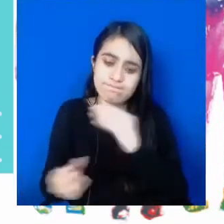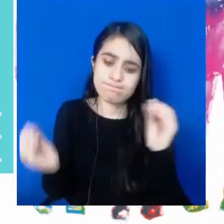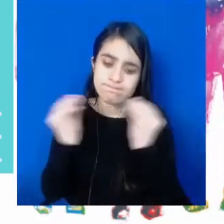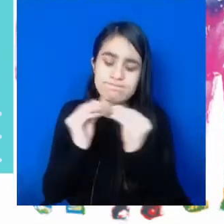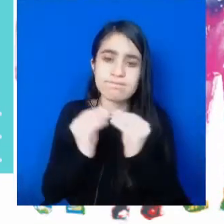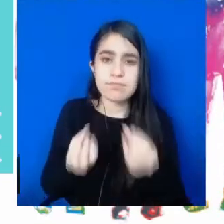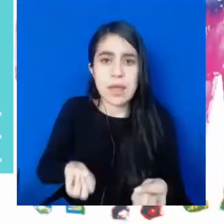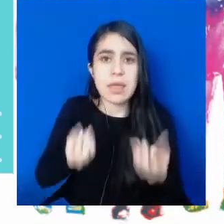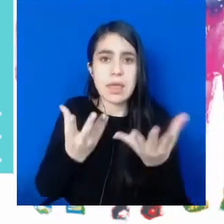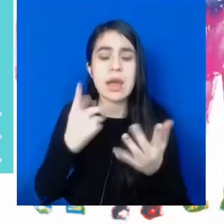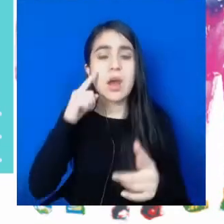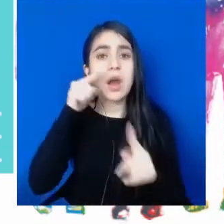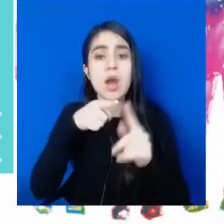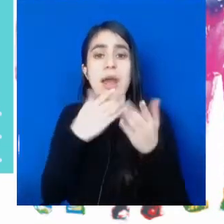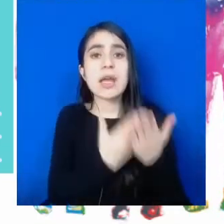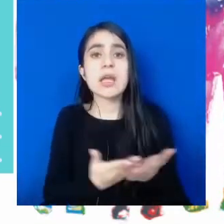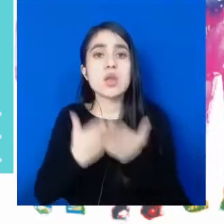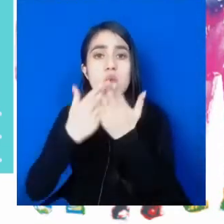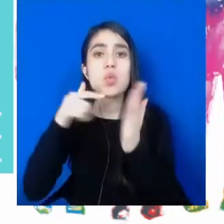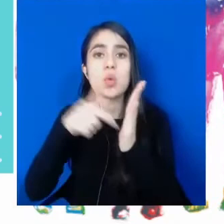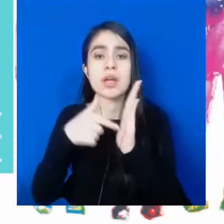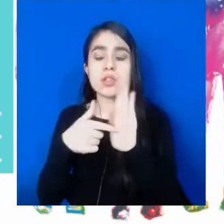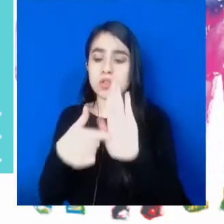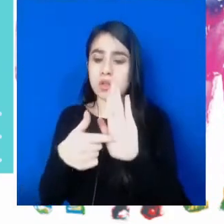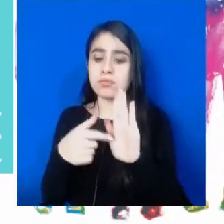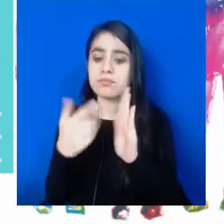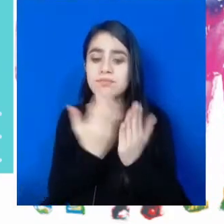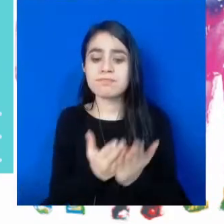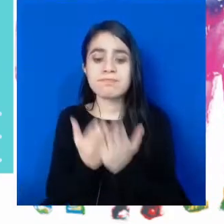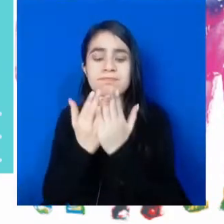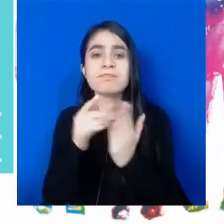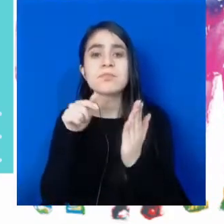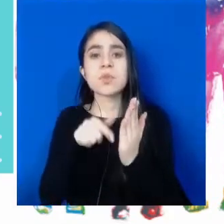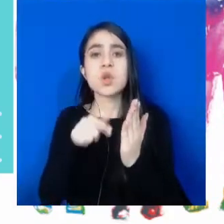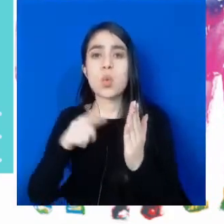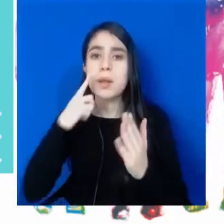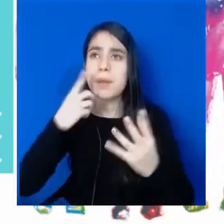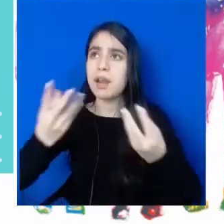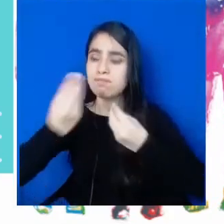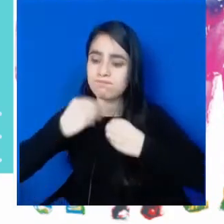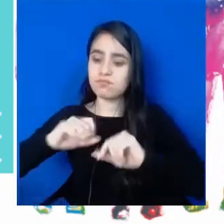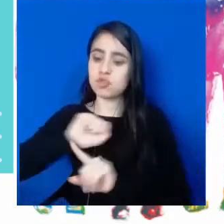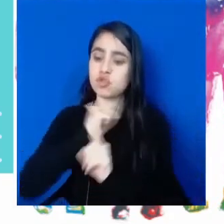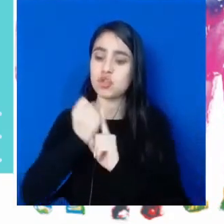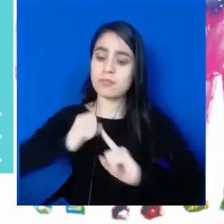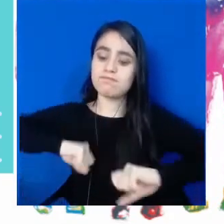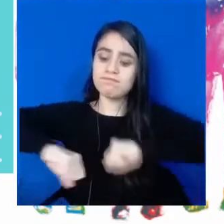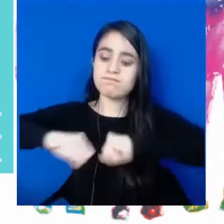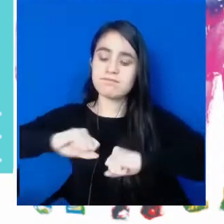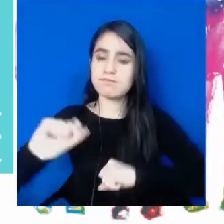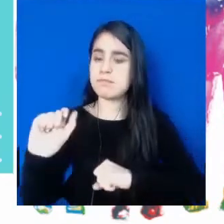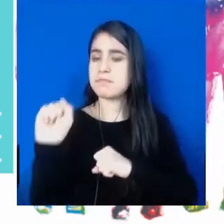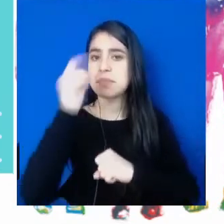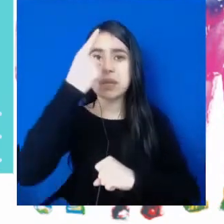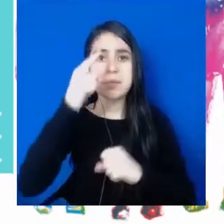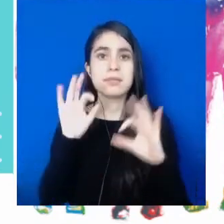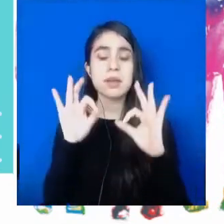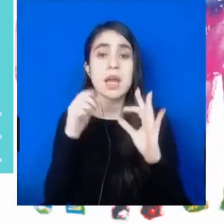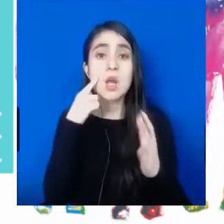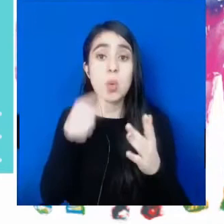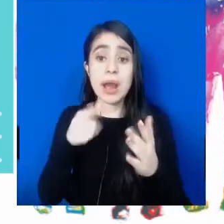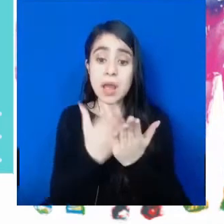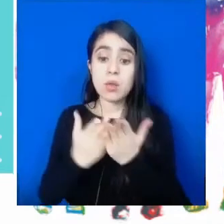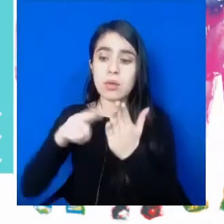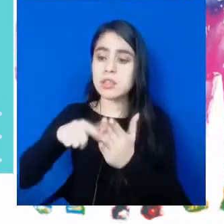contribuir para que la educación siga siendo ese factor de movilidad social por excelencia,